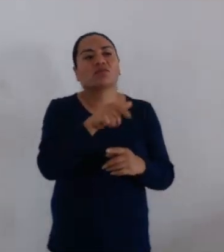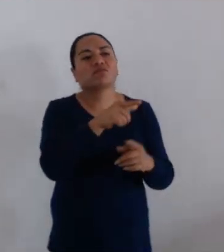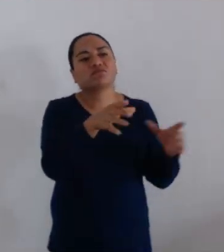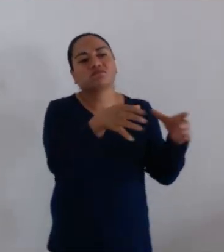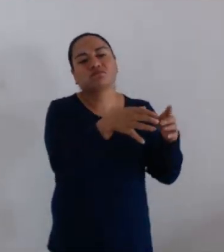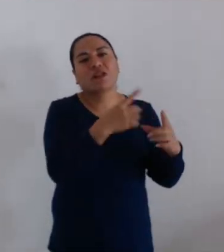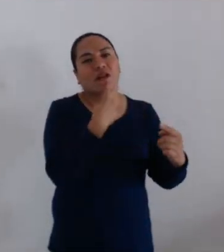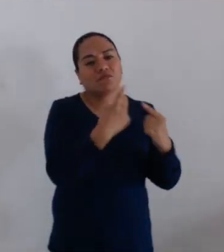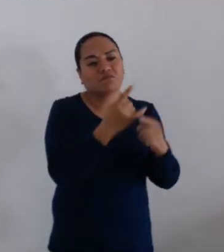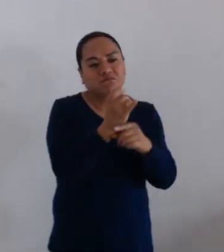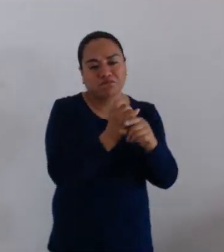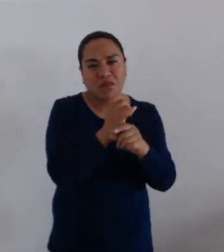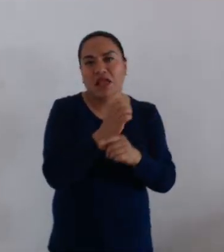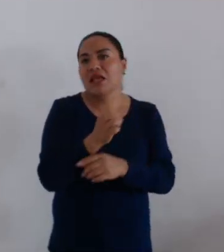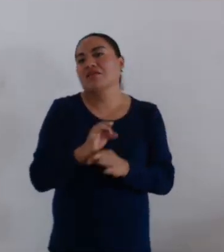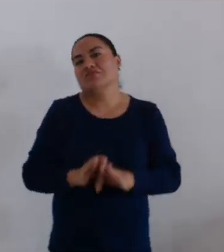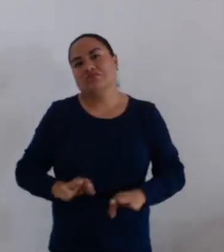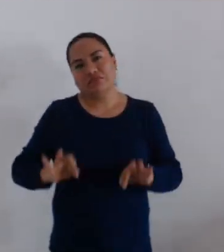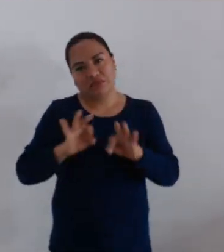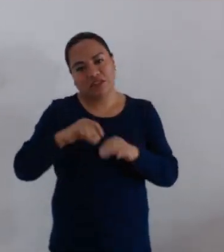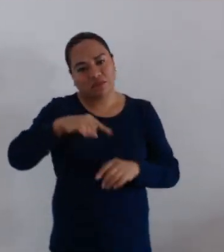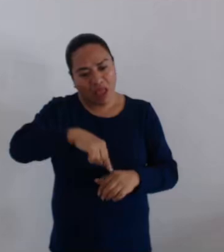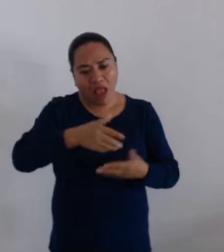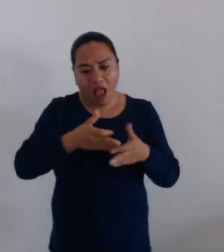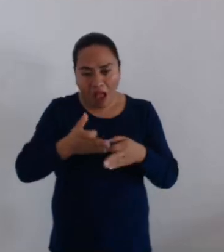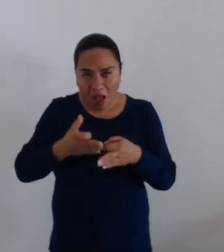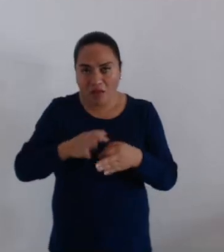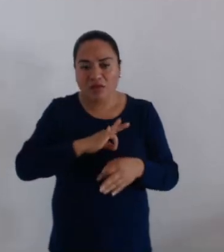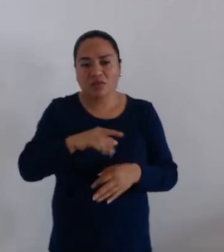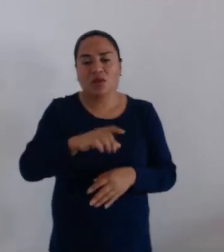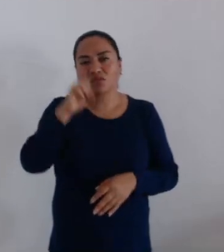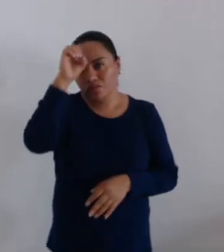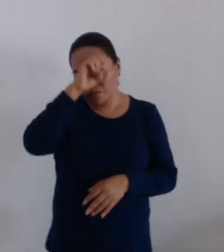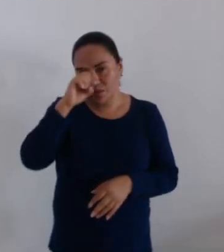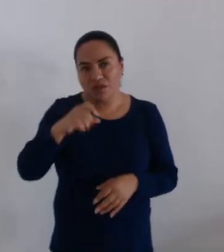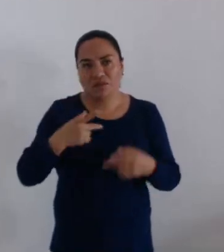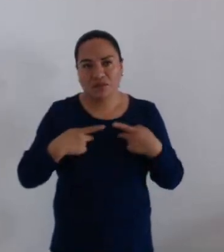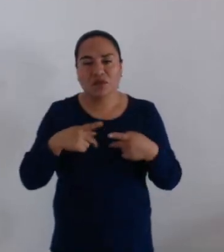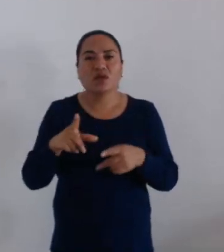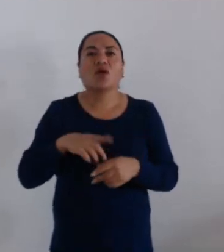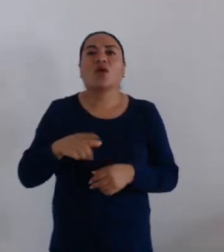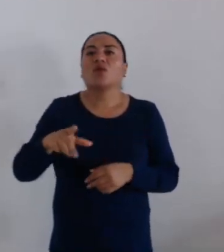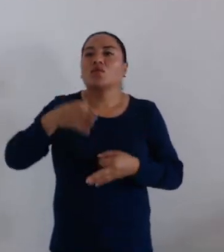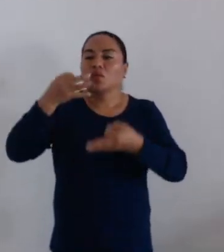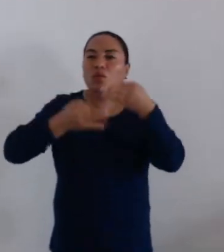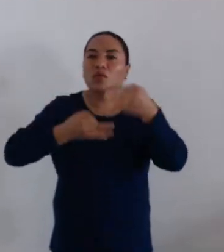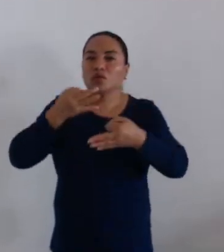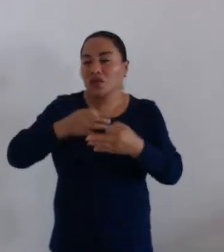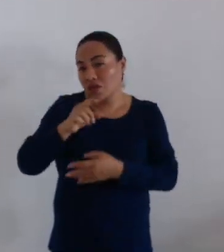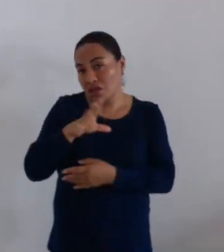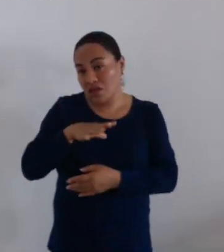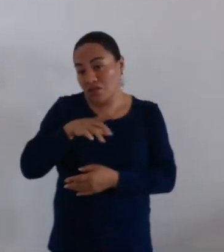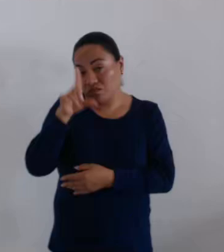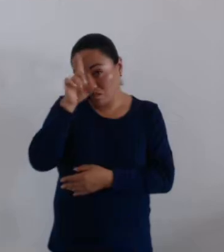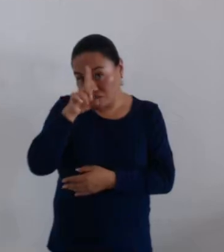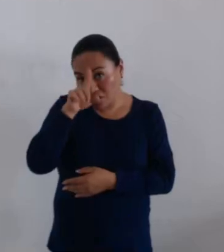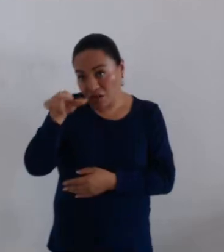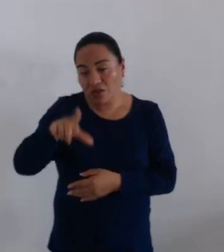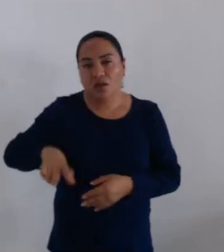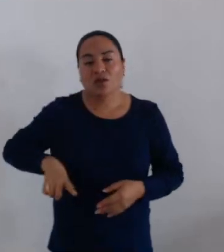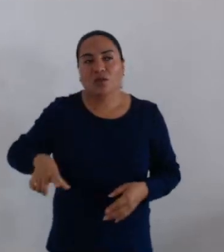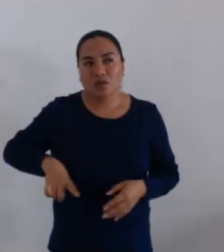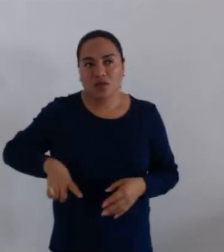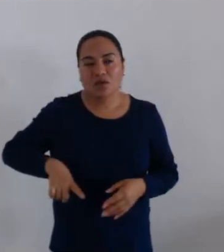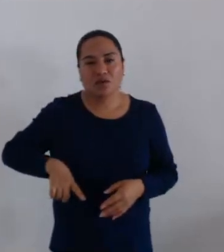la participación de todas y de todos y también tendremos la participación de Consejería Jurídica del Gobierno del Estado y de la Secretaría de Medio Ambiente.